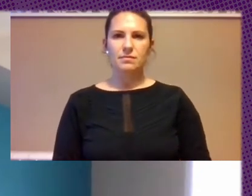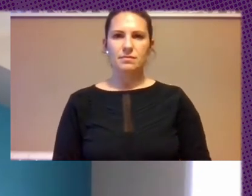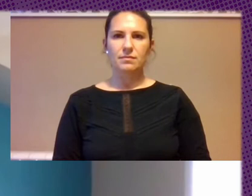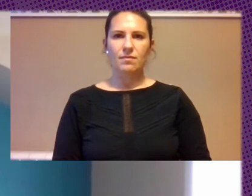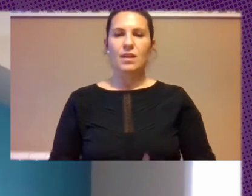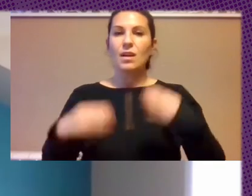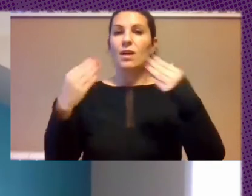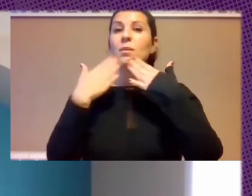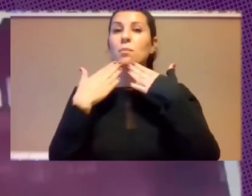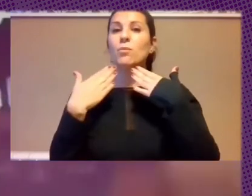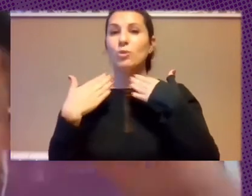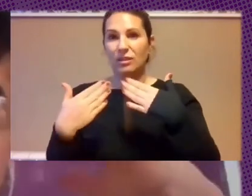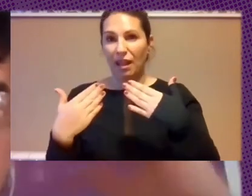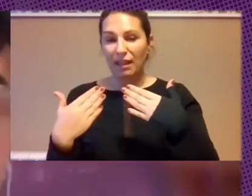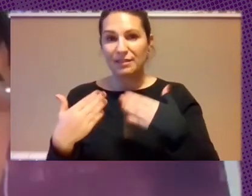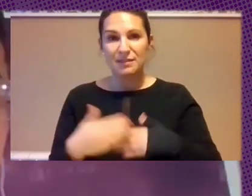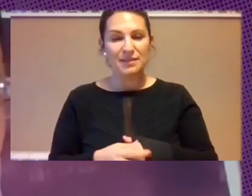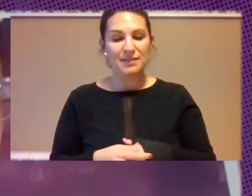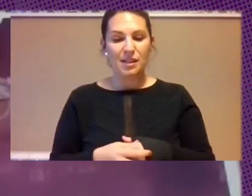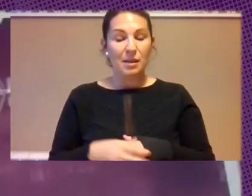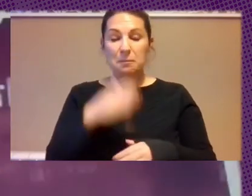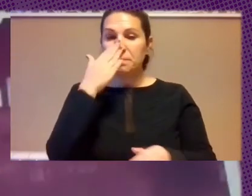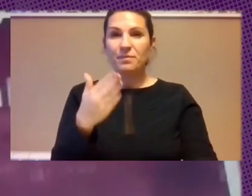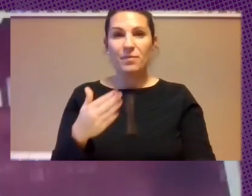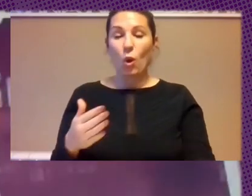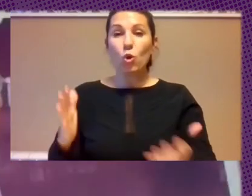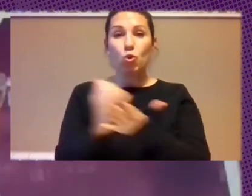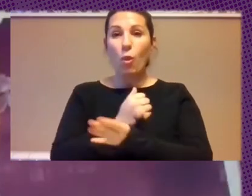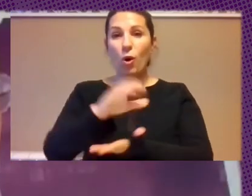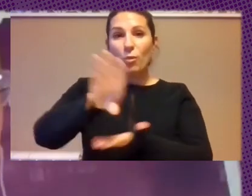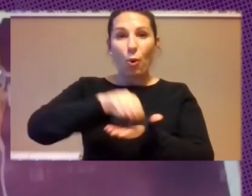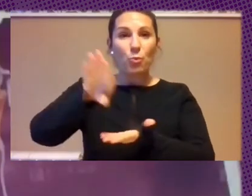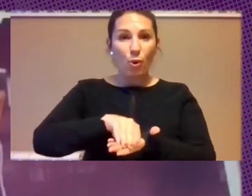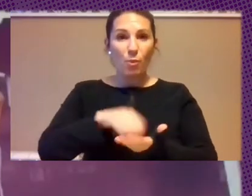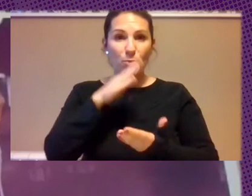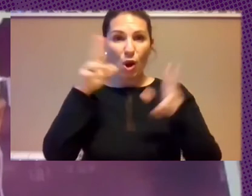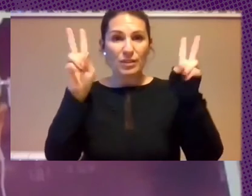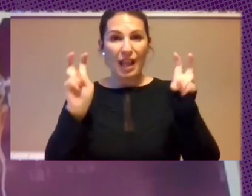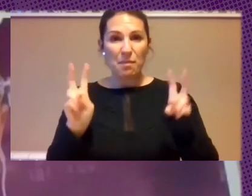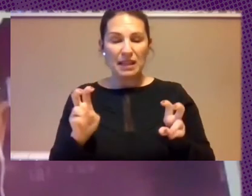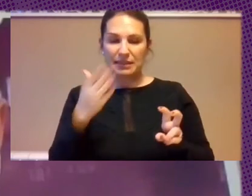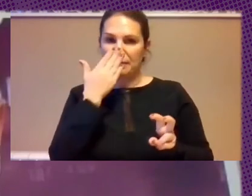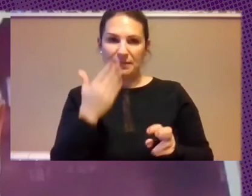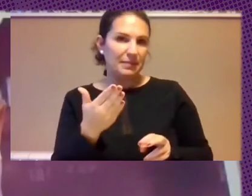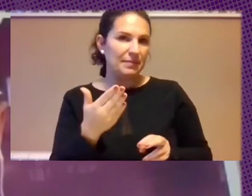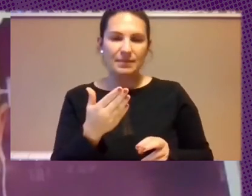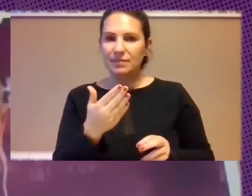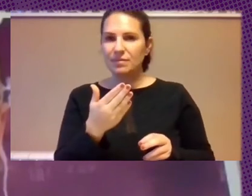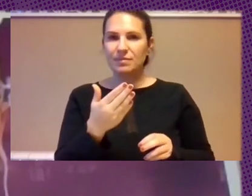Muchísimas Gracias La verdad Es que Son Todo Cuestiones Que La verdad Es que Disparan El